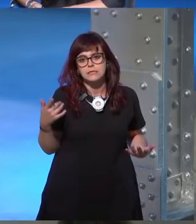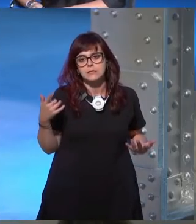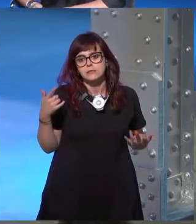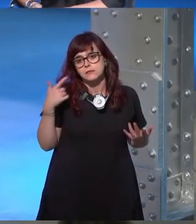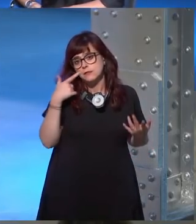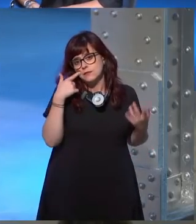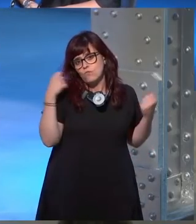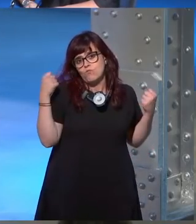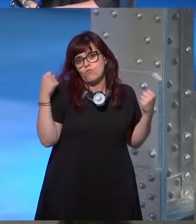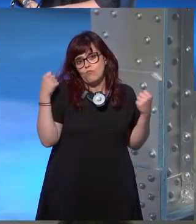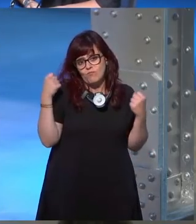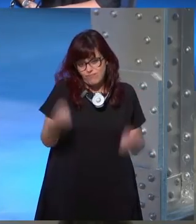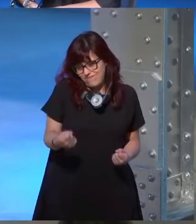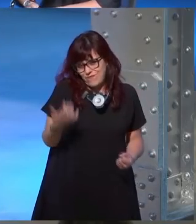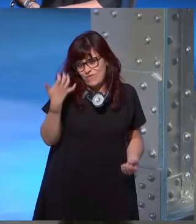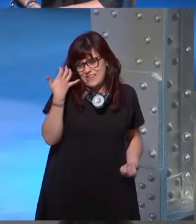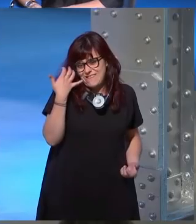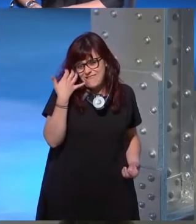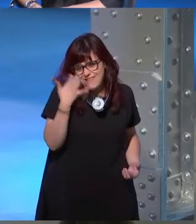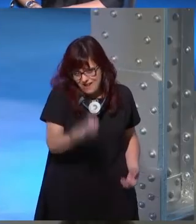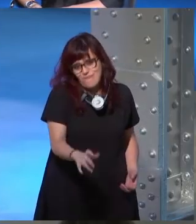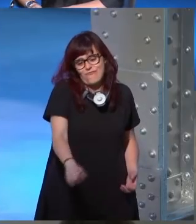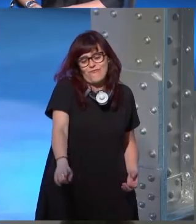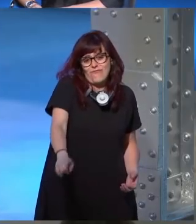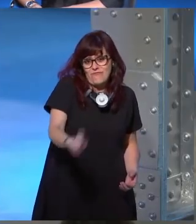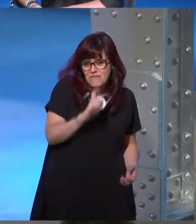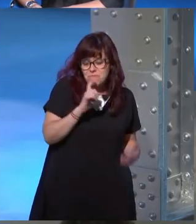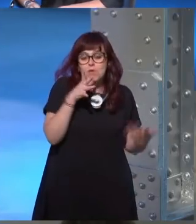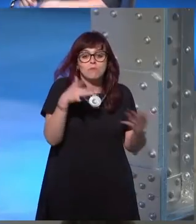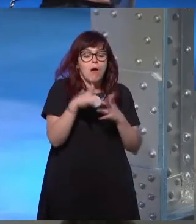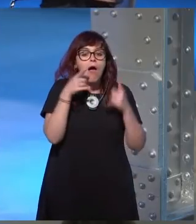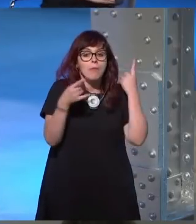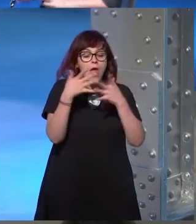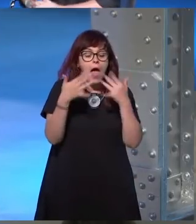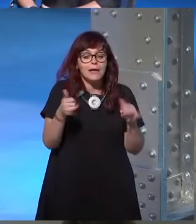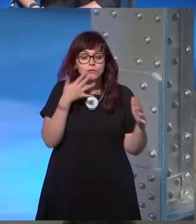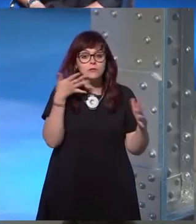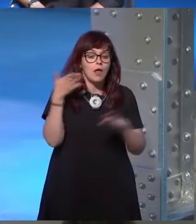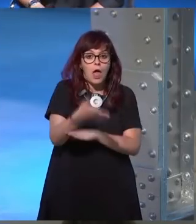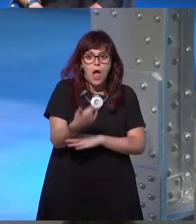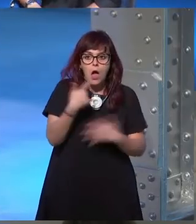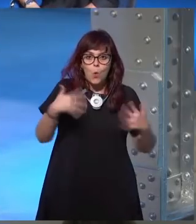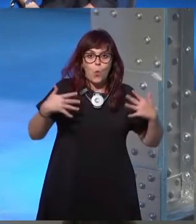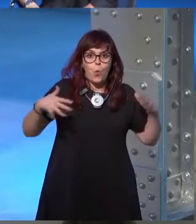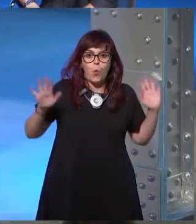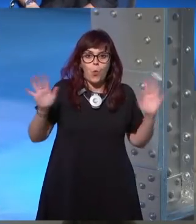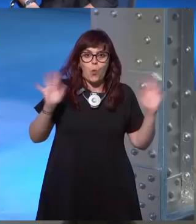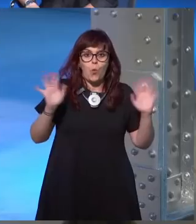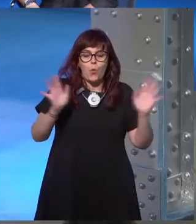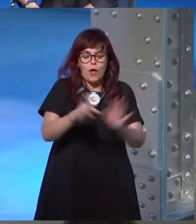la verdad es que es difícil es raro porque vengo a sitios y actos como este y de repente digo uy madre